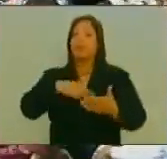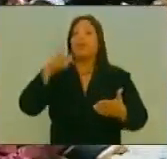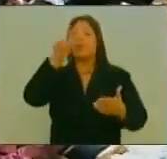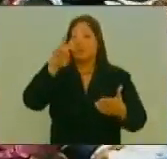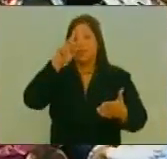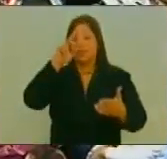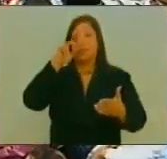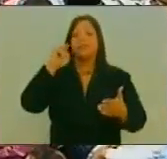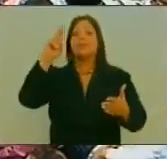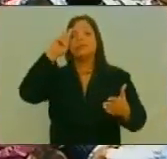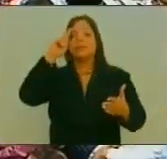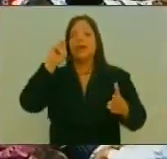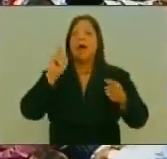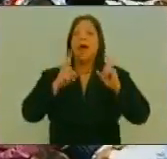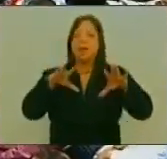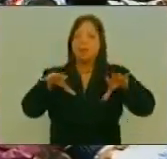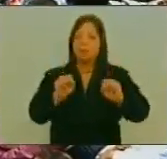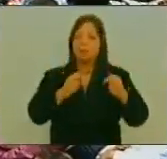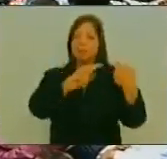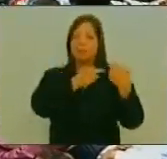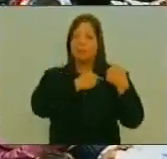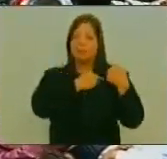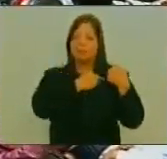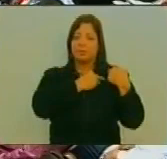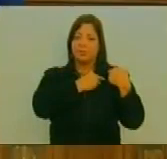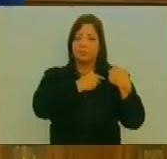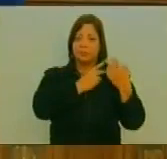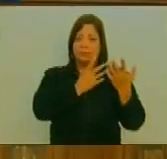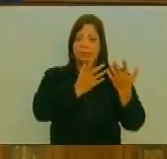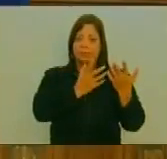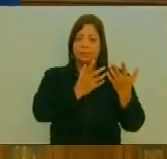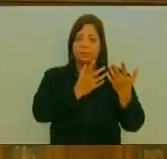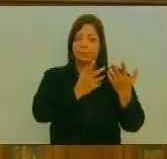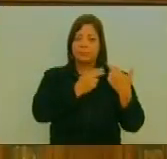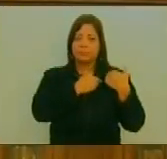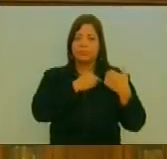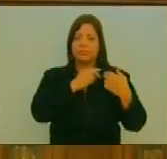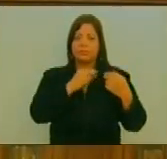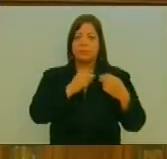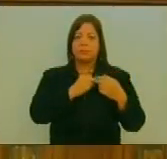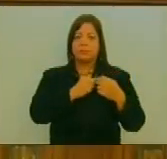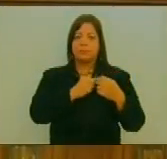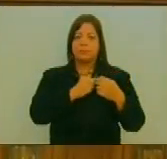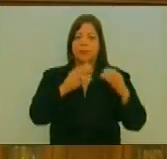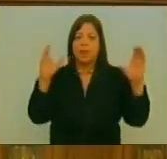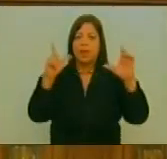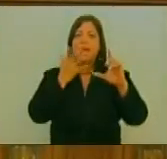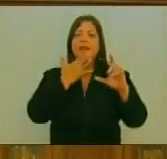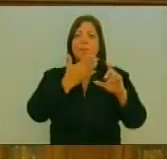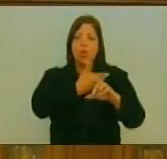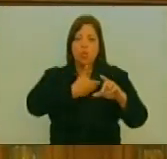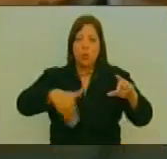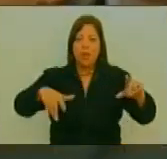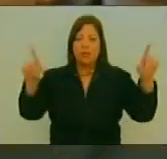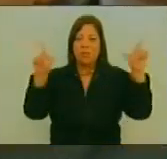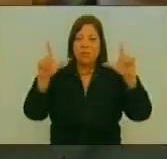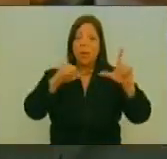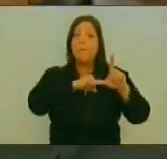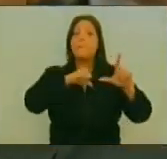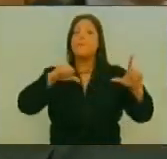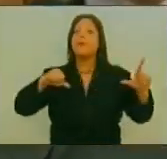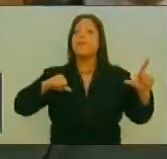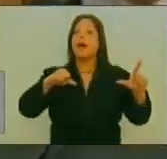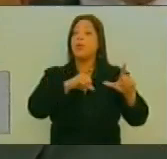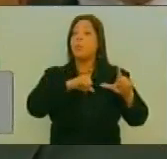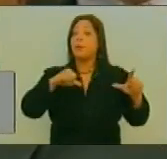A quienes Ocupan La dirección De los medios De comunicación Privados En el país No solamente